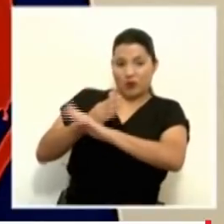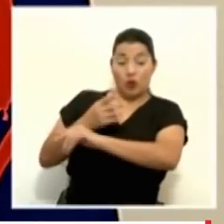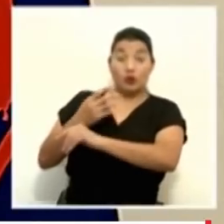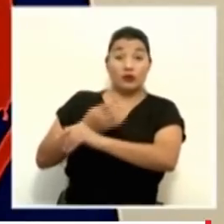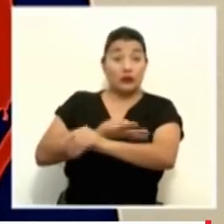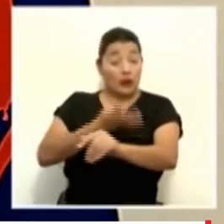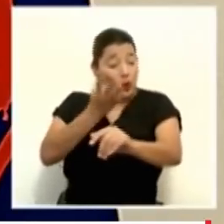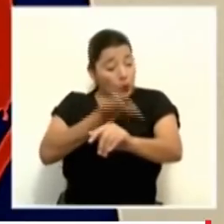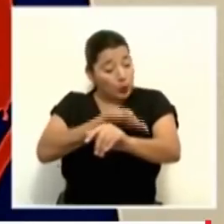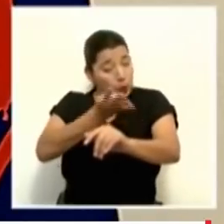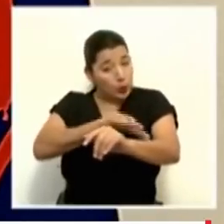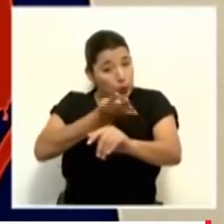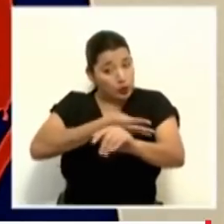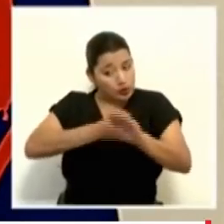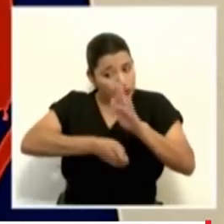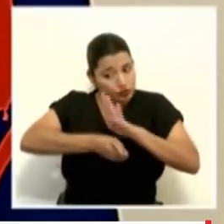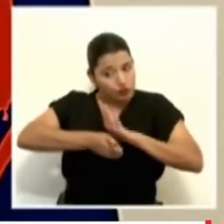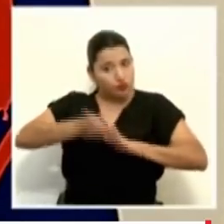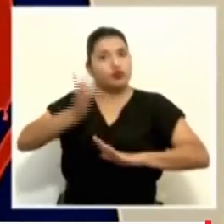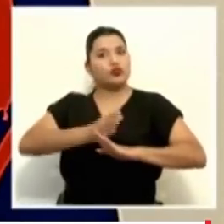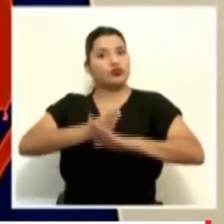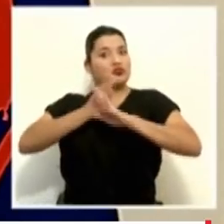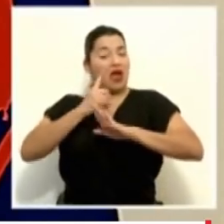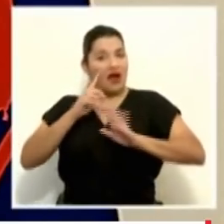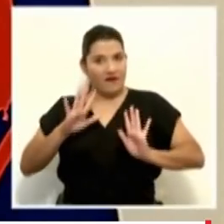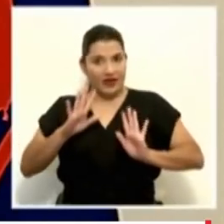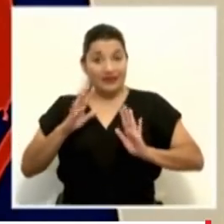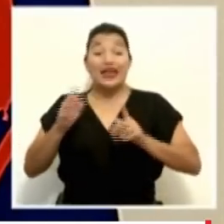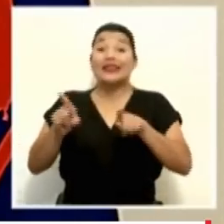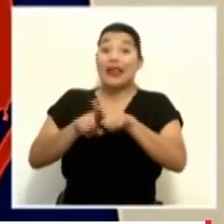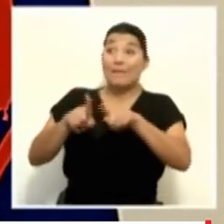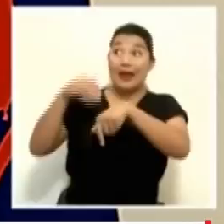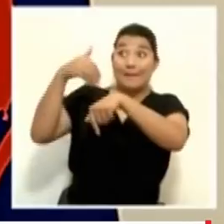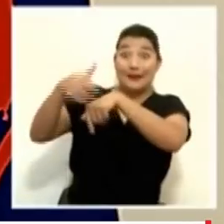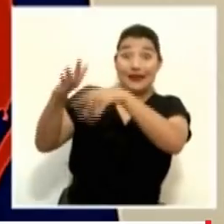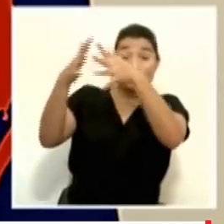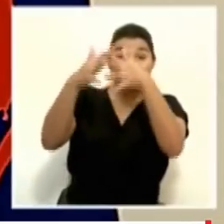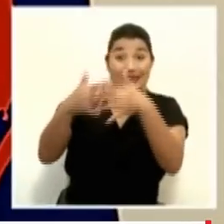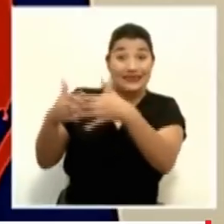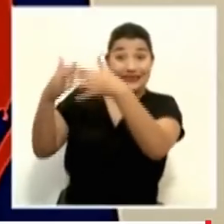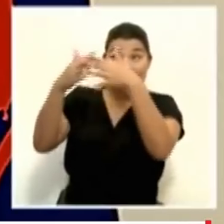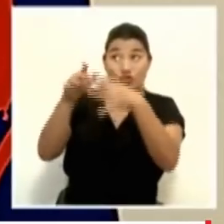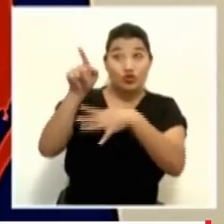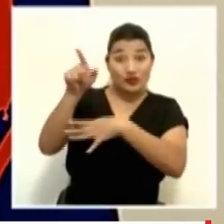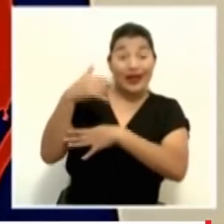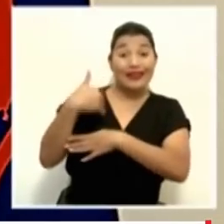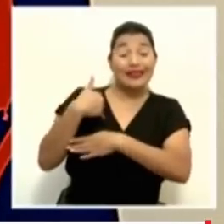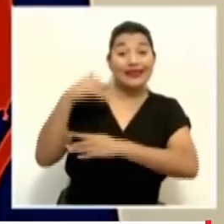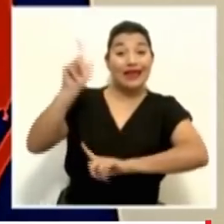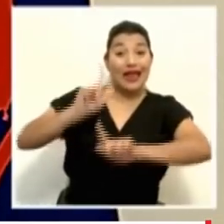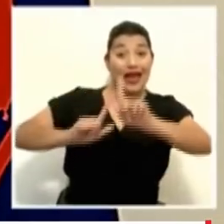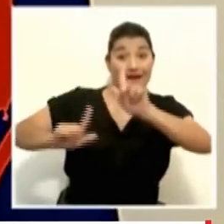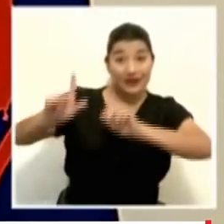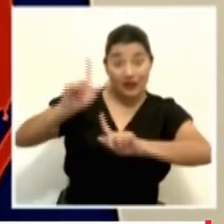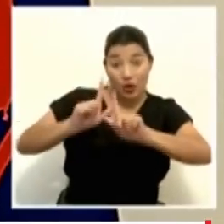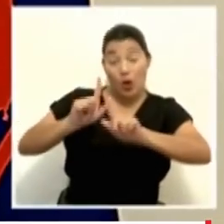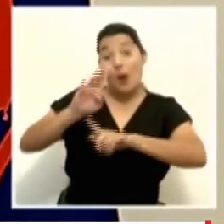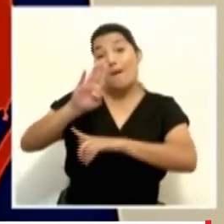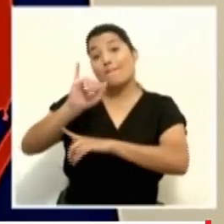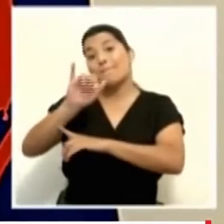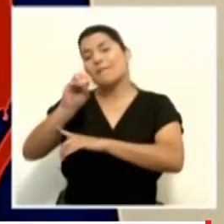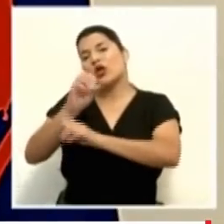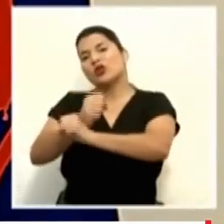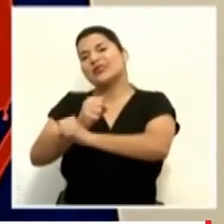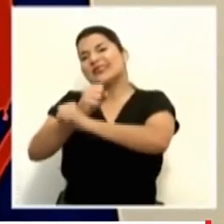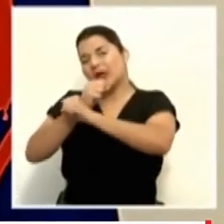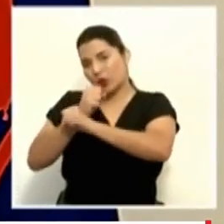muestras a la Universidad de George Mason en el estado de Virginia en Estados Unidos donde tienen un laboratorio bioseguridad tipo 3